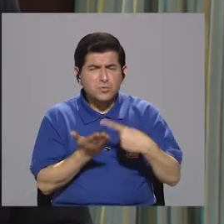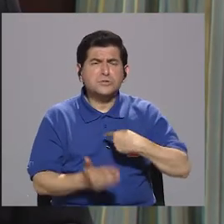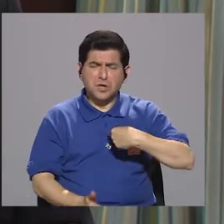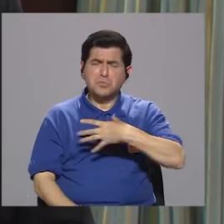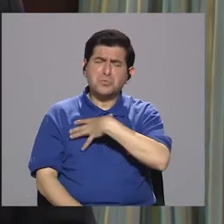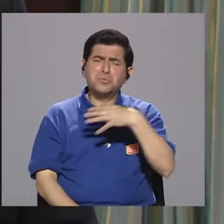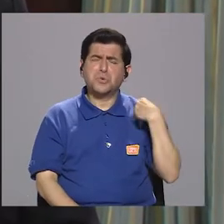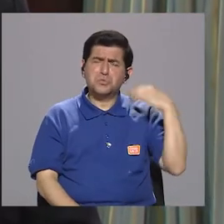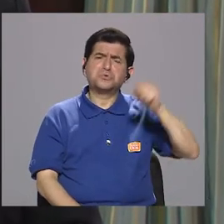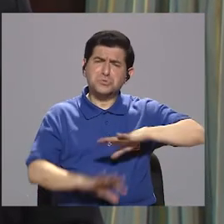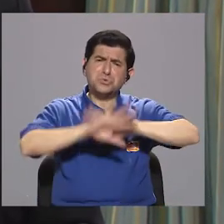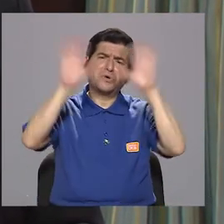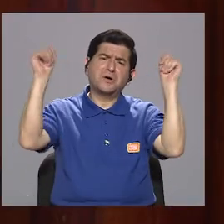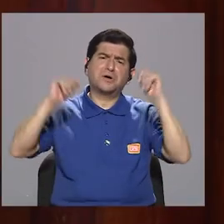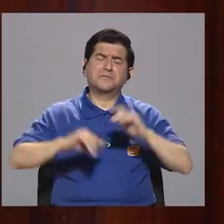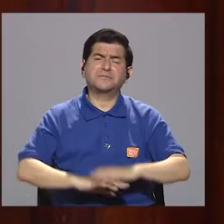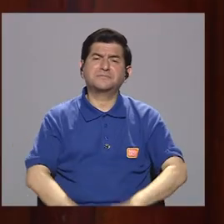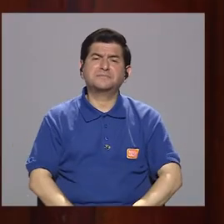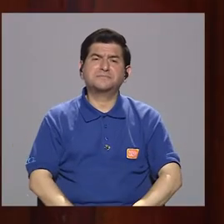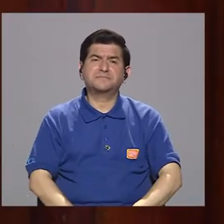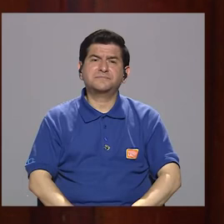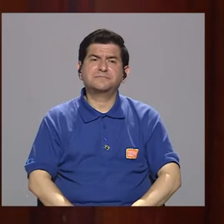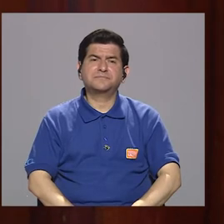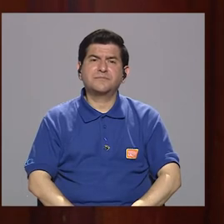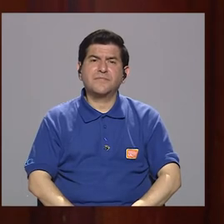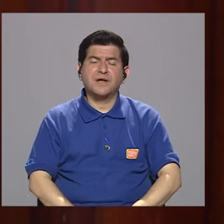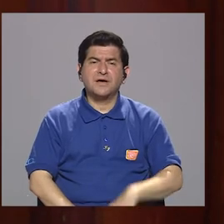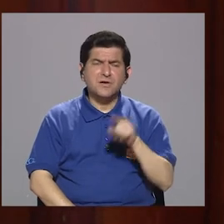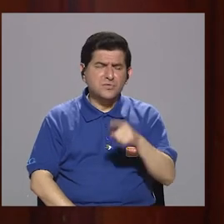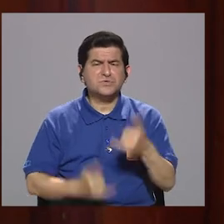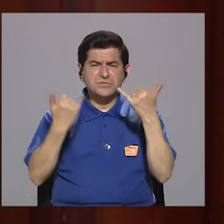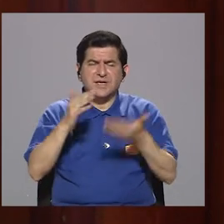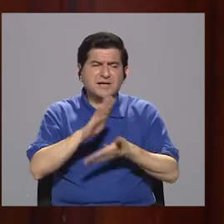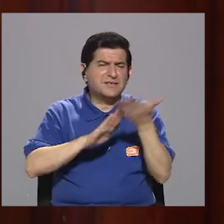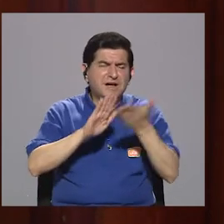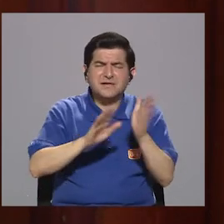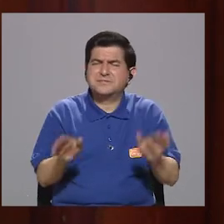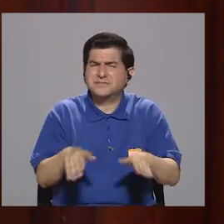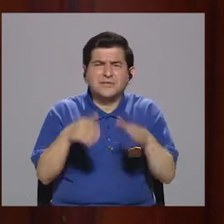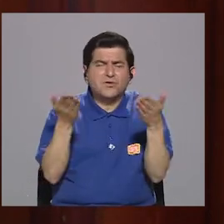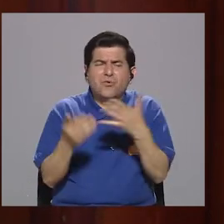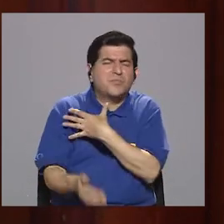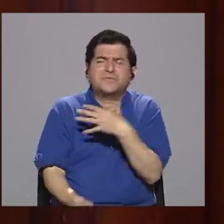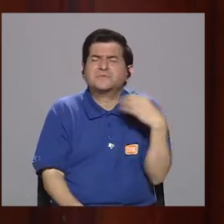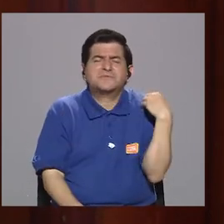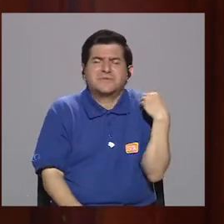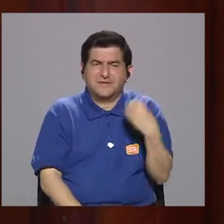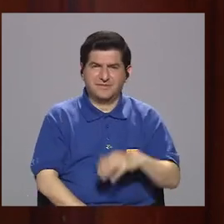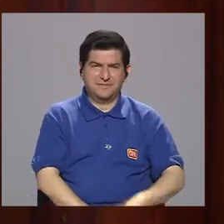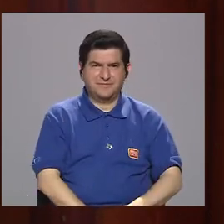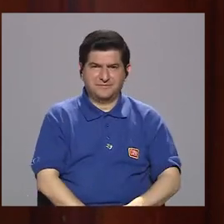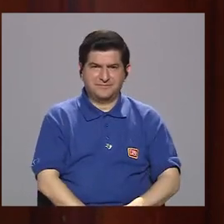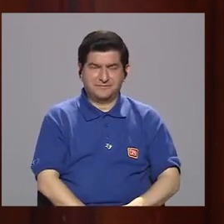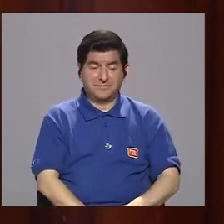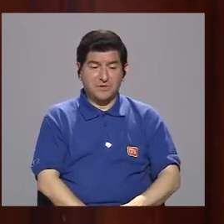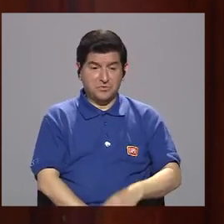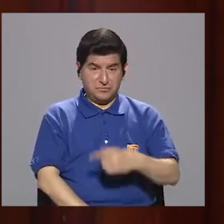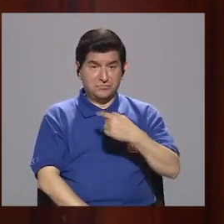Sí me gusta debatir, claro que me gusta. ¿Cómo le gustaría retirarse, don Johnny? ¿Cómo me gustaría retirarme?